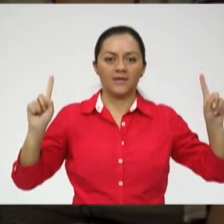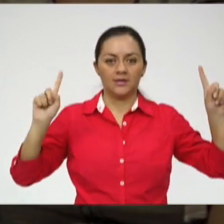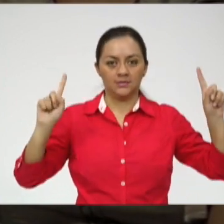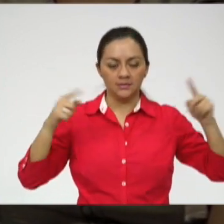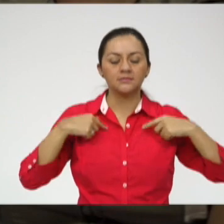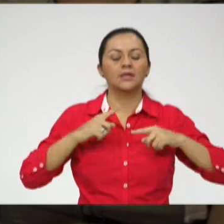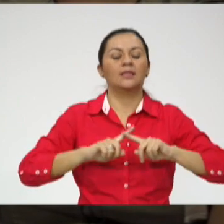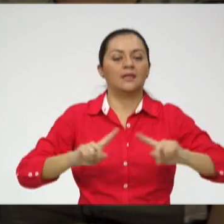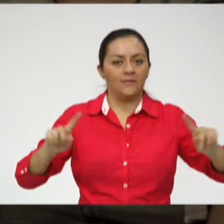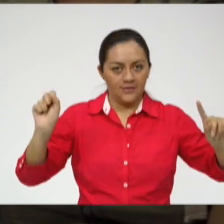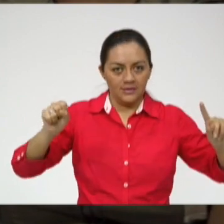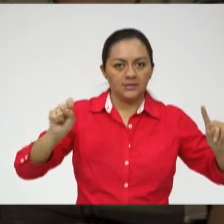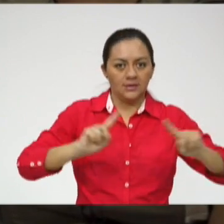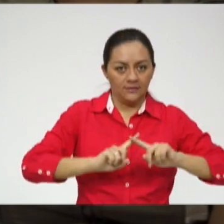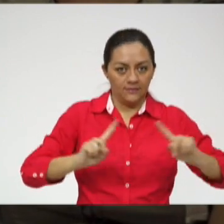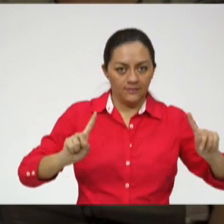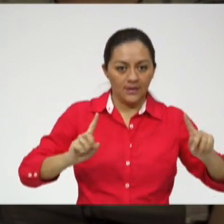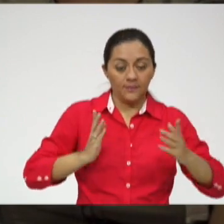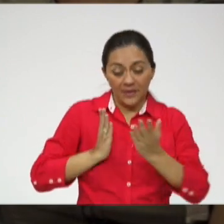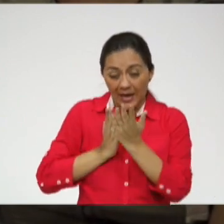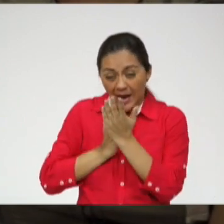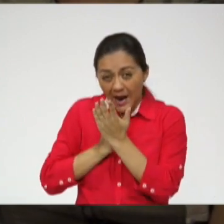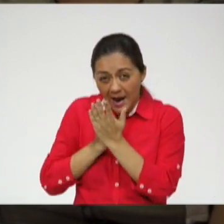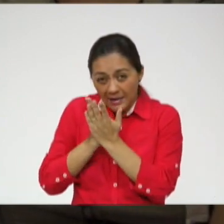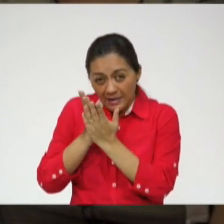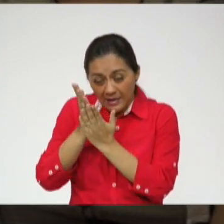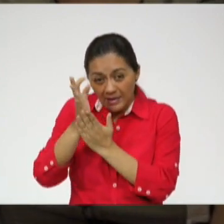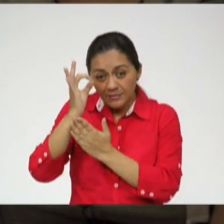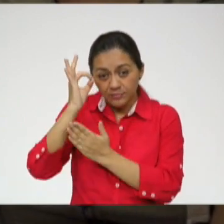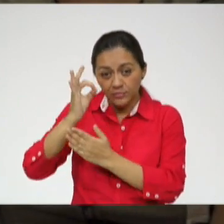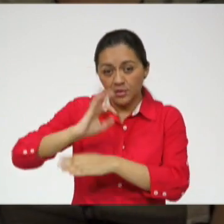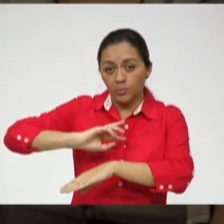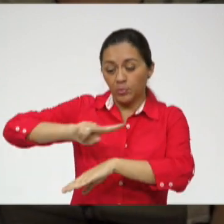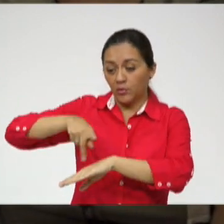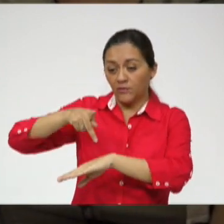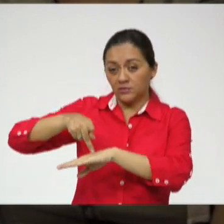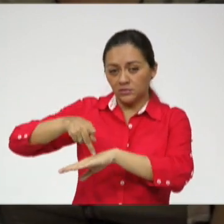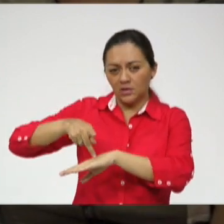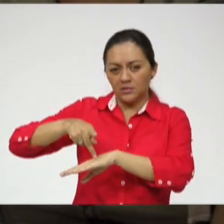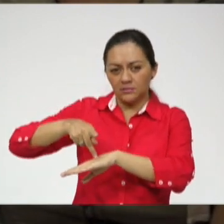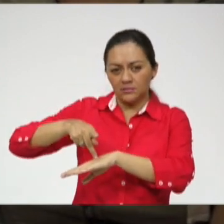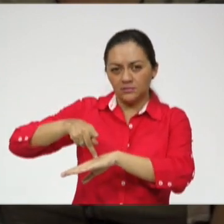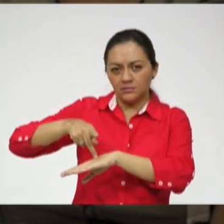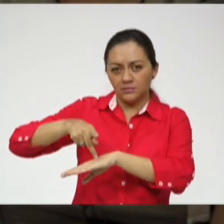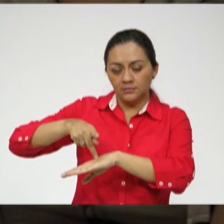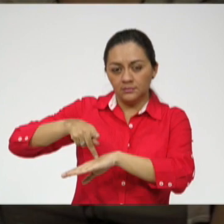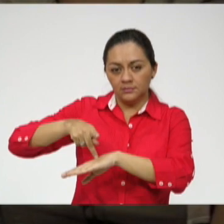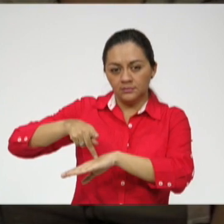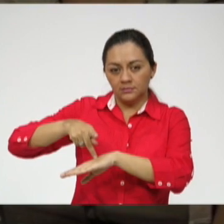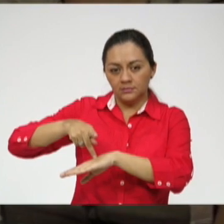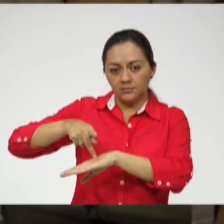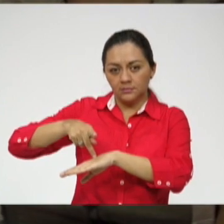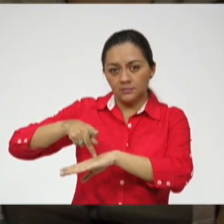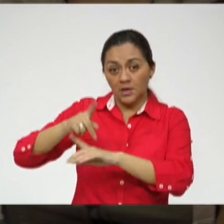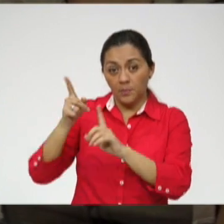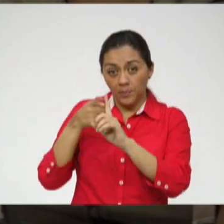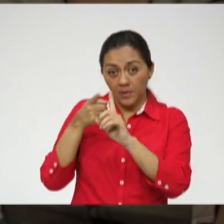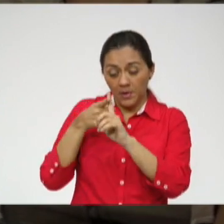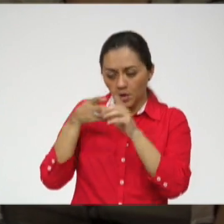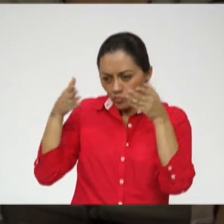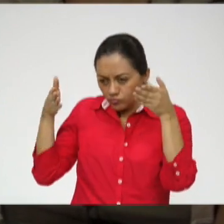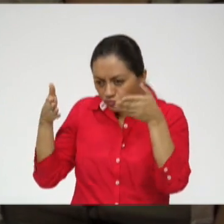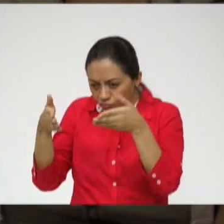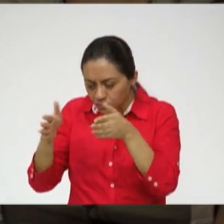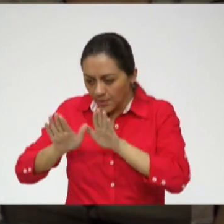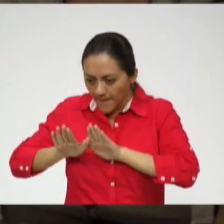eso. La carrera es como muchos lo hemos visto. sea, primero me enfoco en esto,